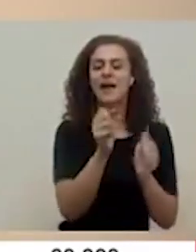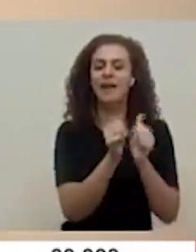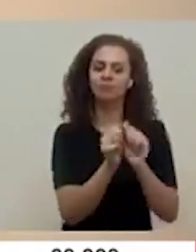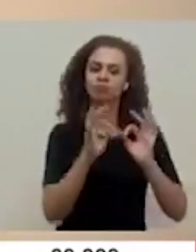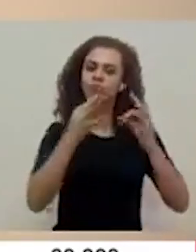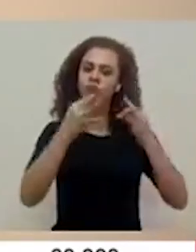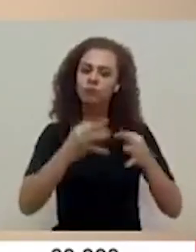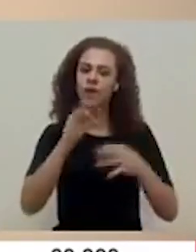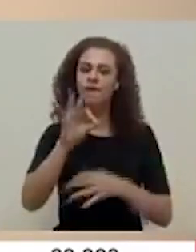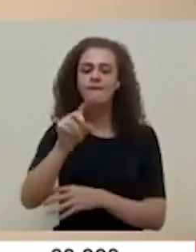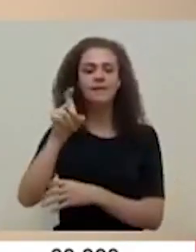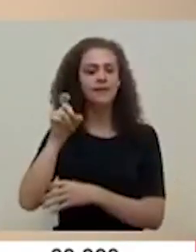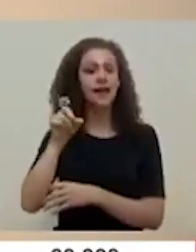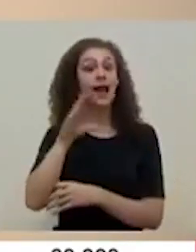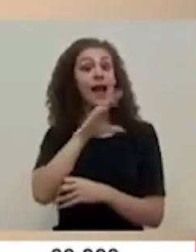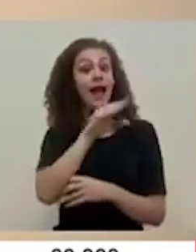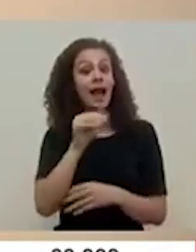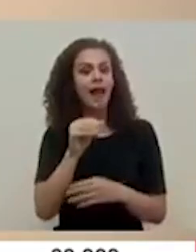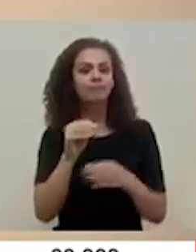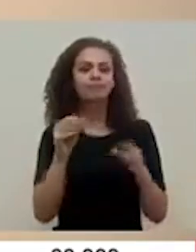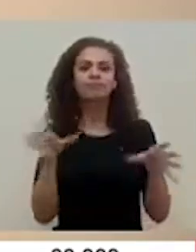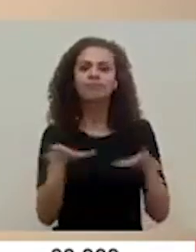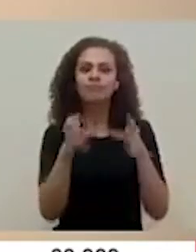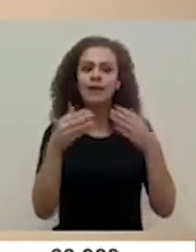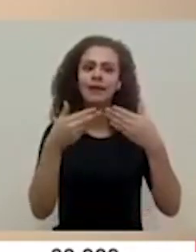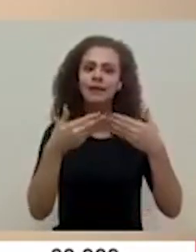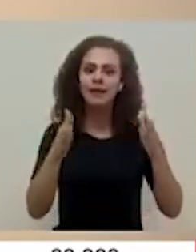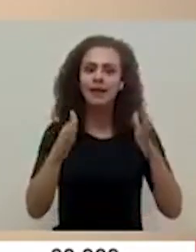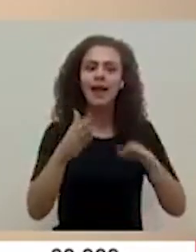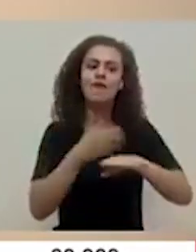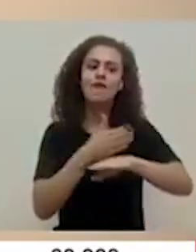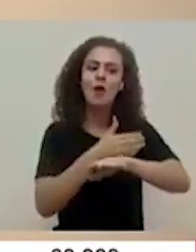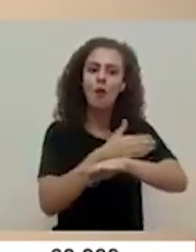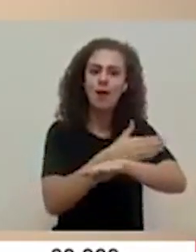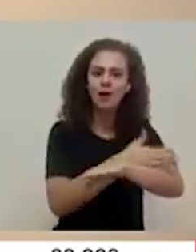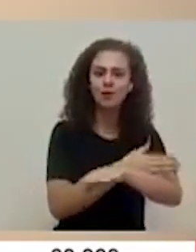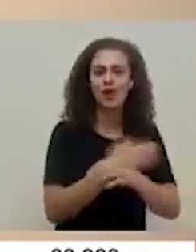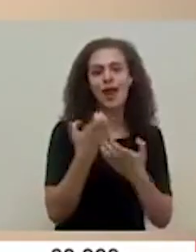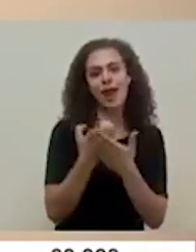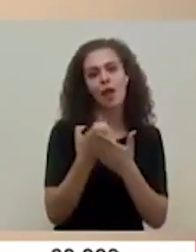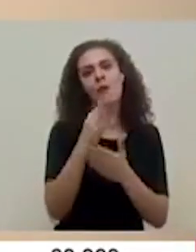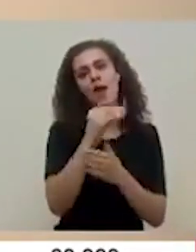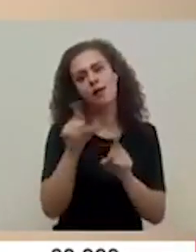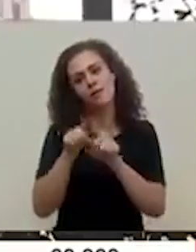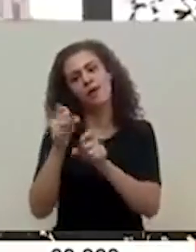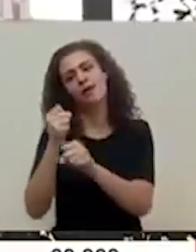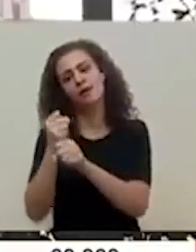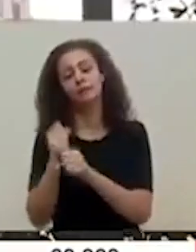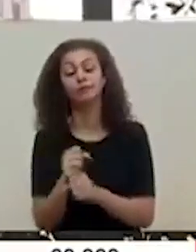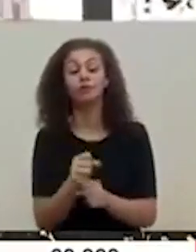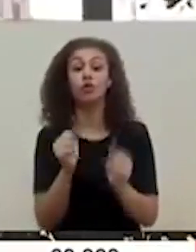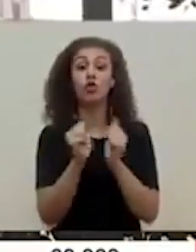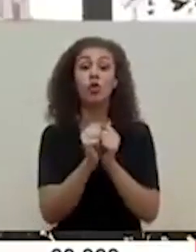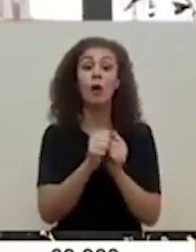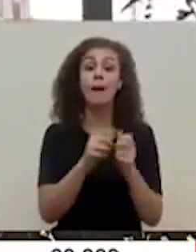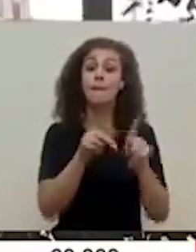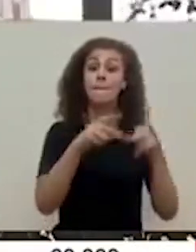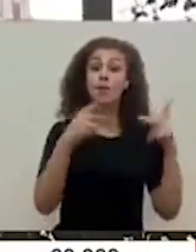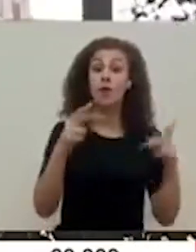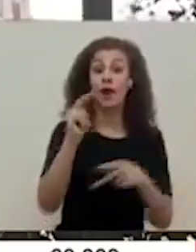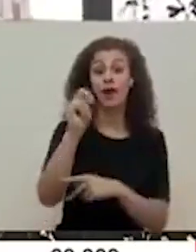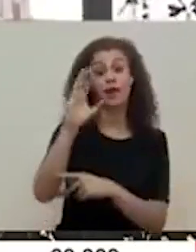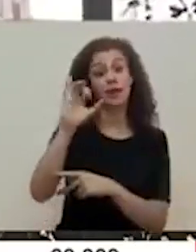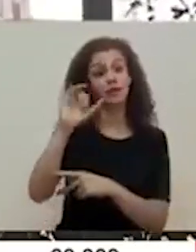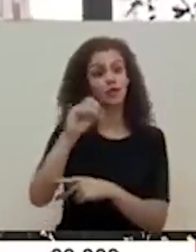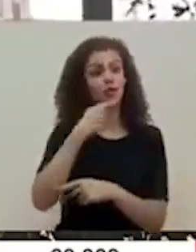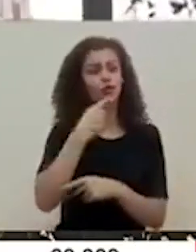consolidación fiscal y que habilite la recuperación económica y por ende del empleo Ok, según el periódico La Nación en declaraciones que les dio